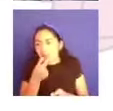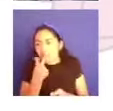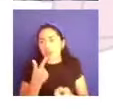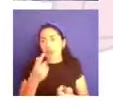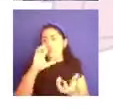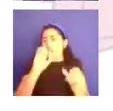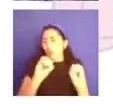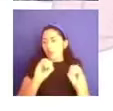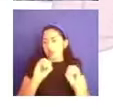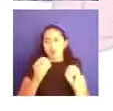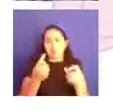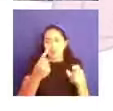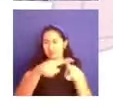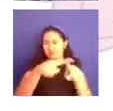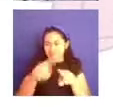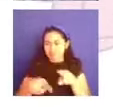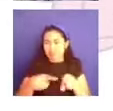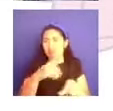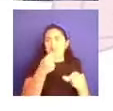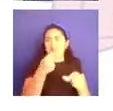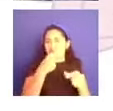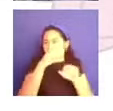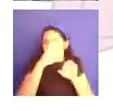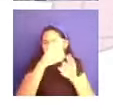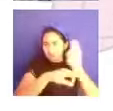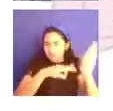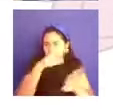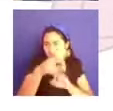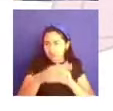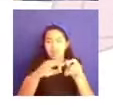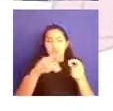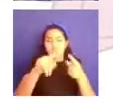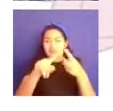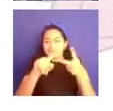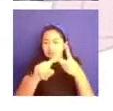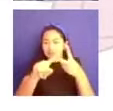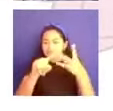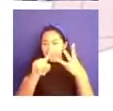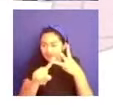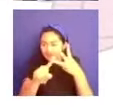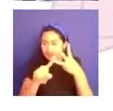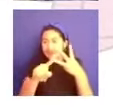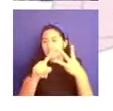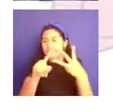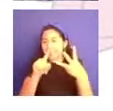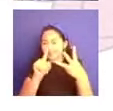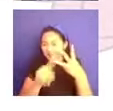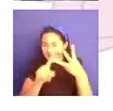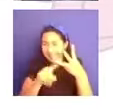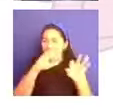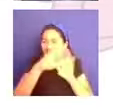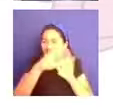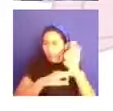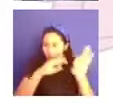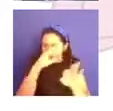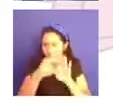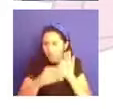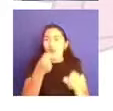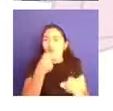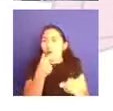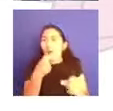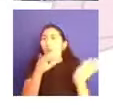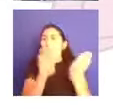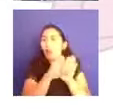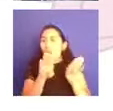a ver, otra vez, es definición, definición, las causas, el tratamiento y algo